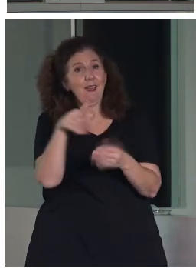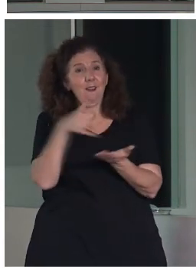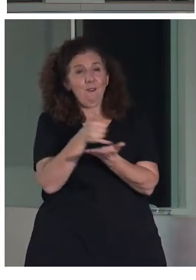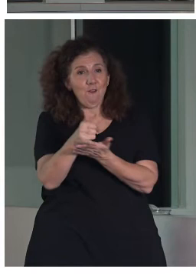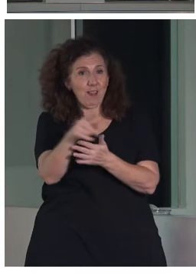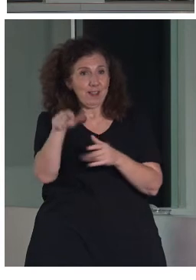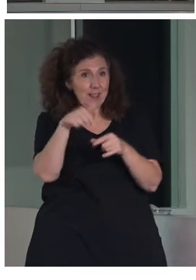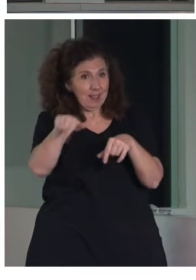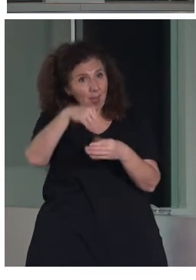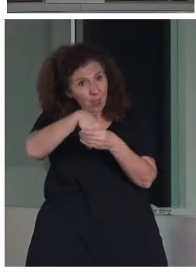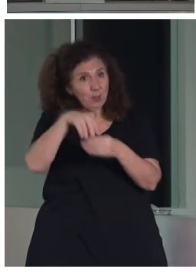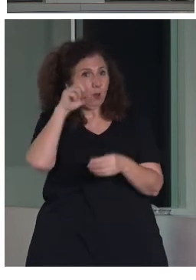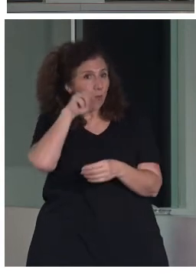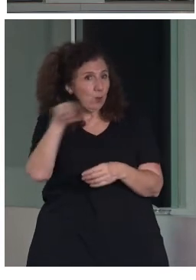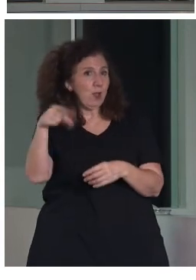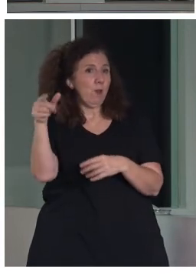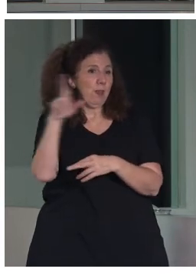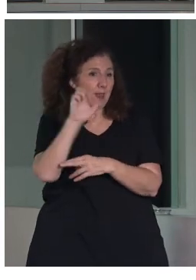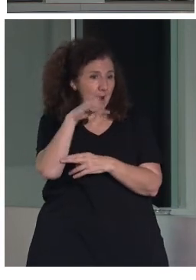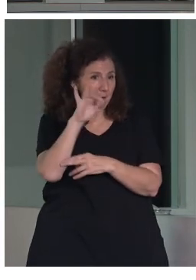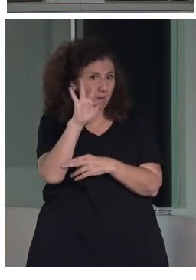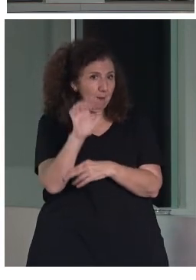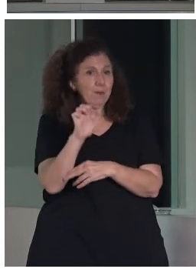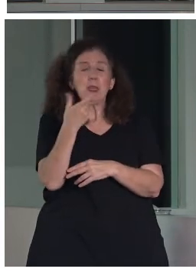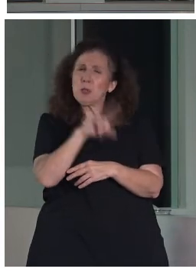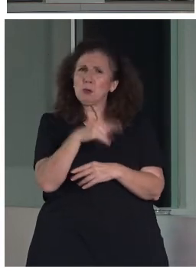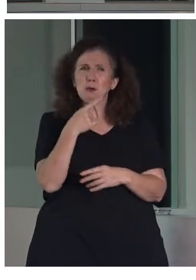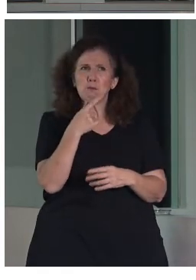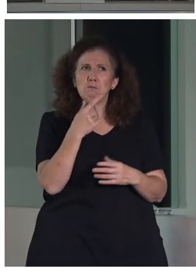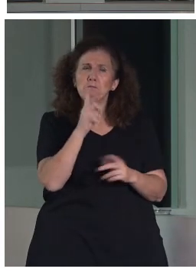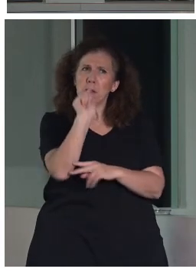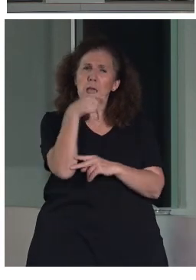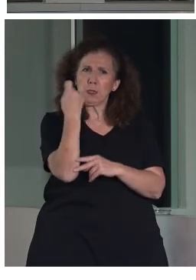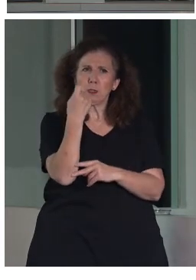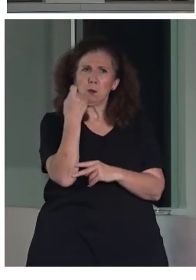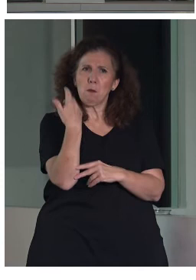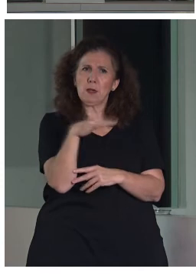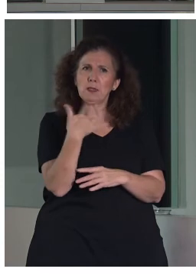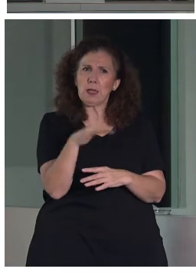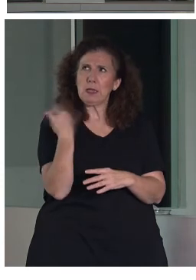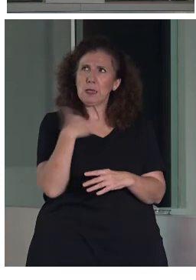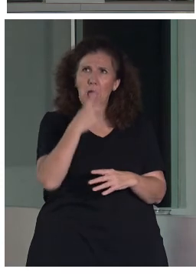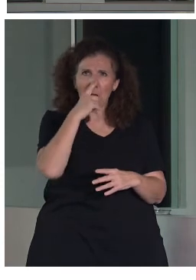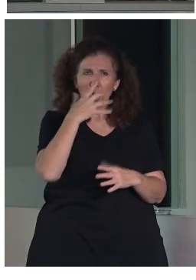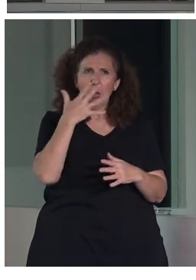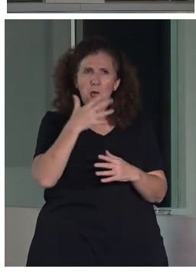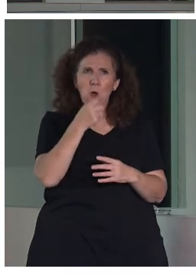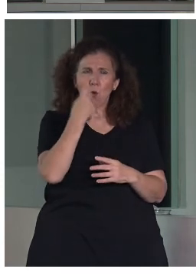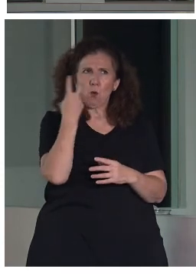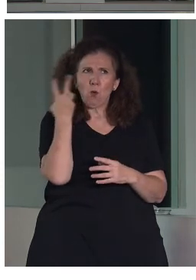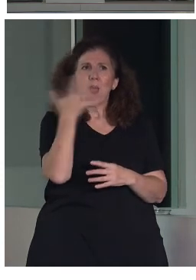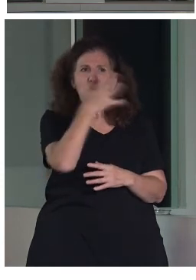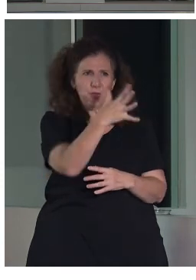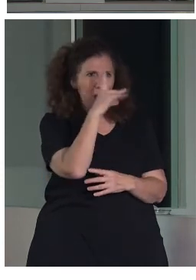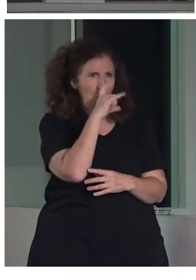pautas y llevamos con bastante éxito este programa en los últimos cinco años, si no recuerdo